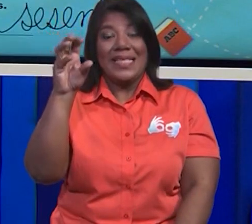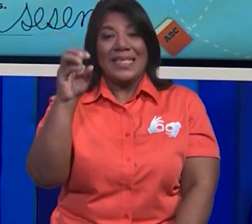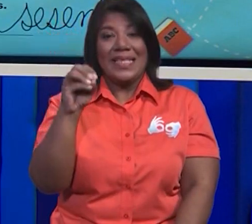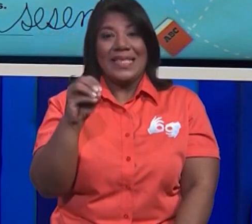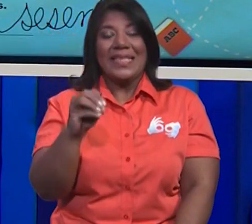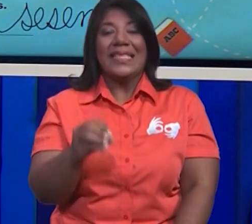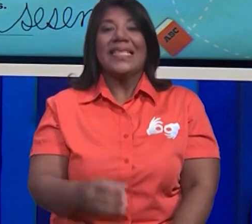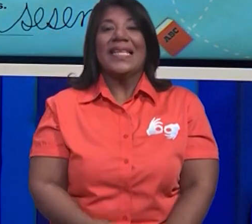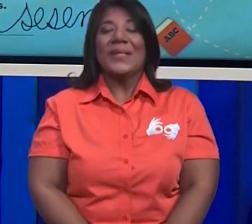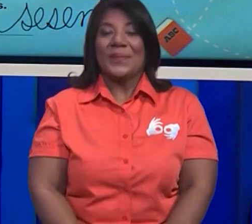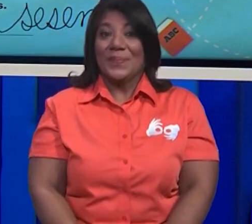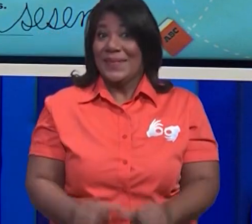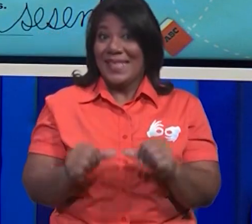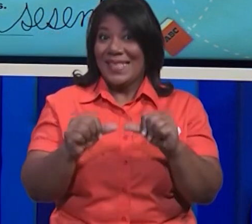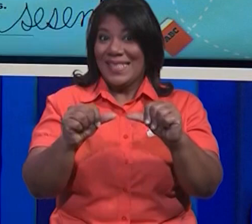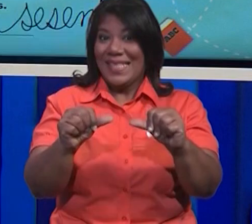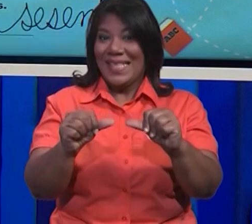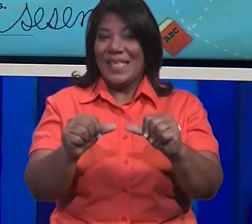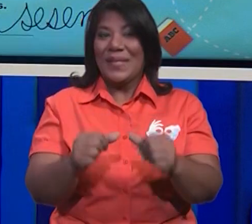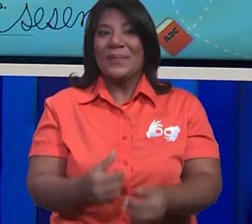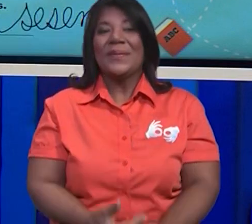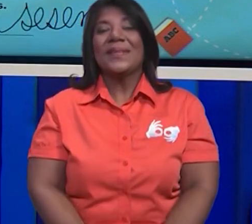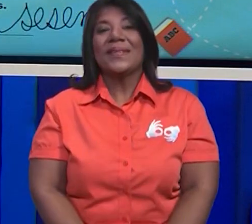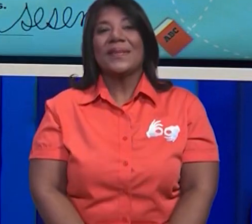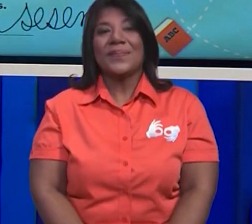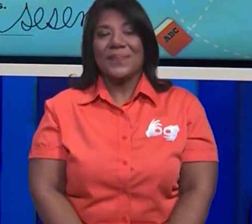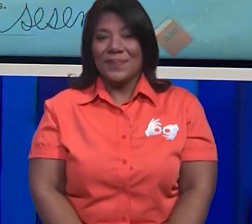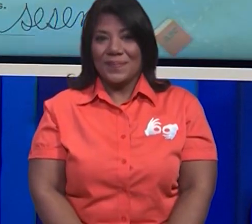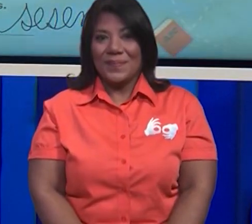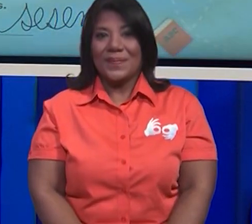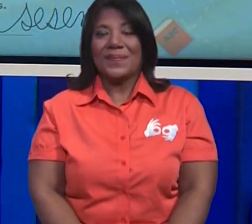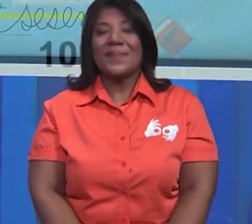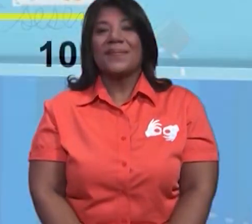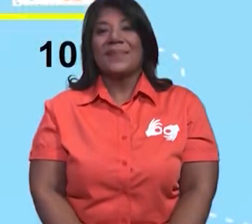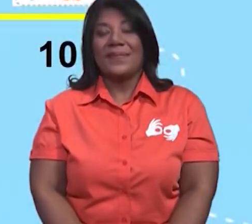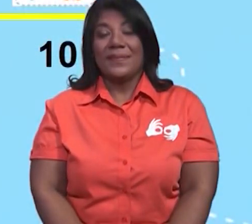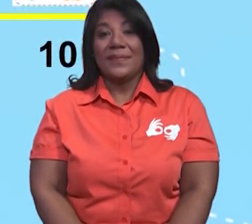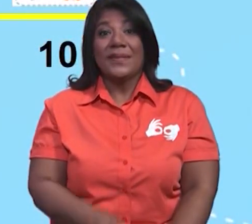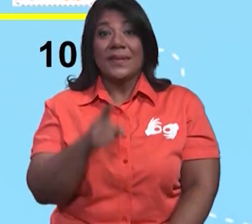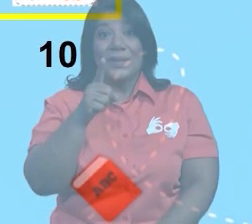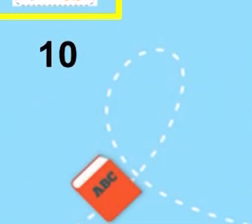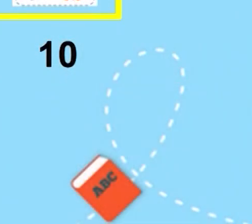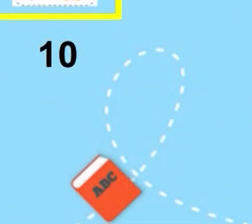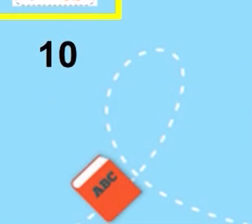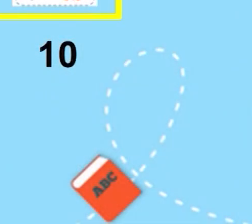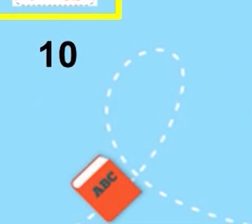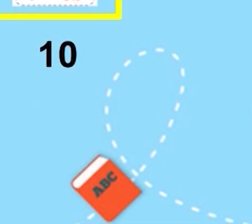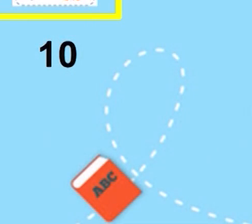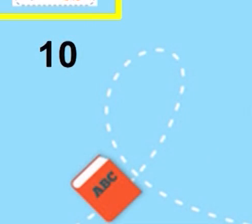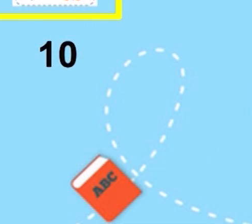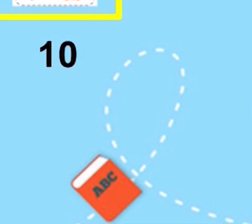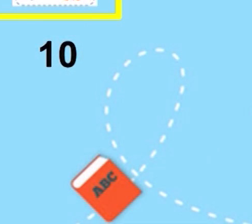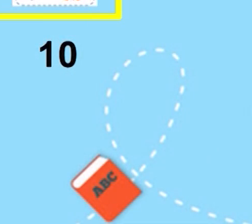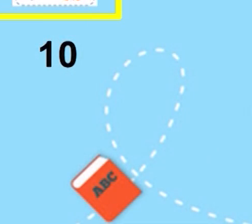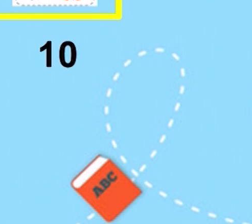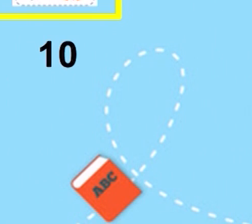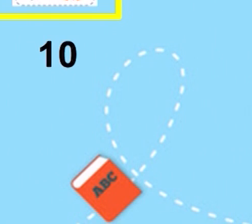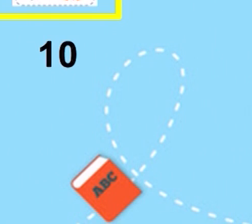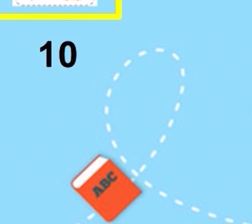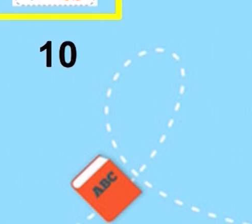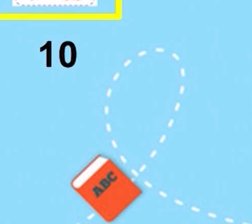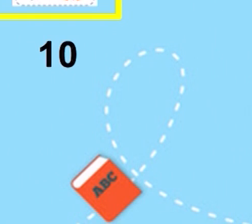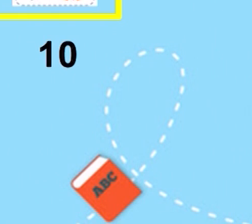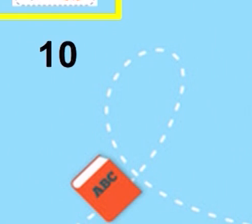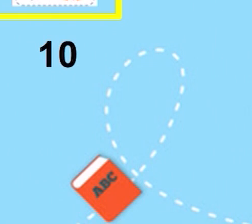Continuamos, chicos. Vamos a borrar para que tu mamá, para que tú también, si tú también manejas muy bien la tecnología,